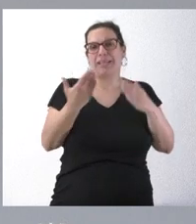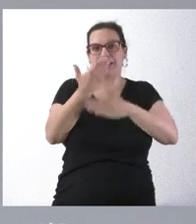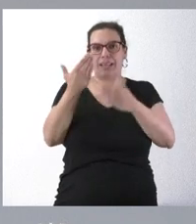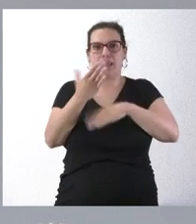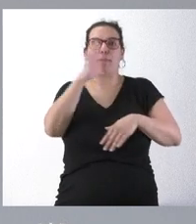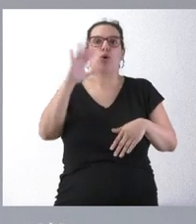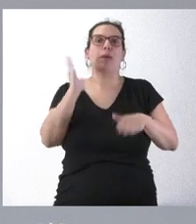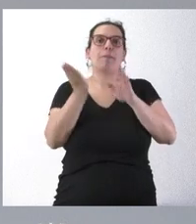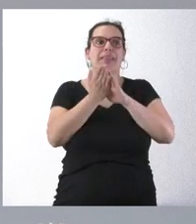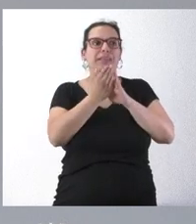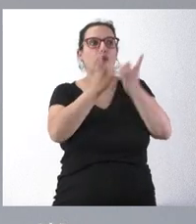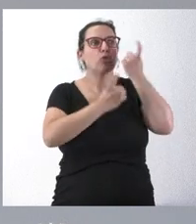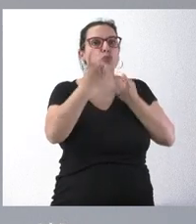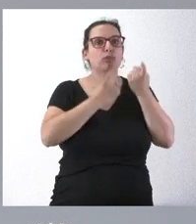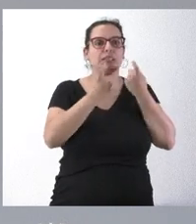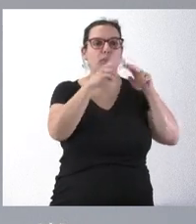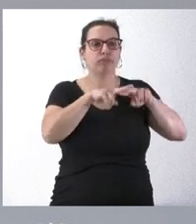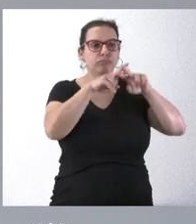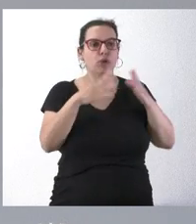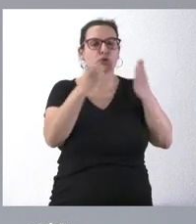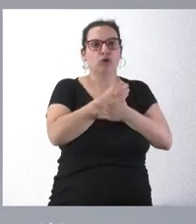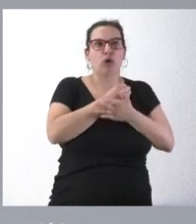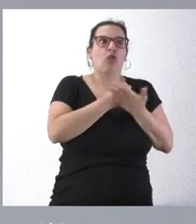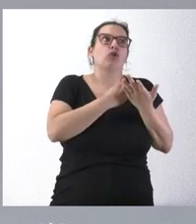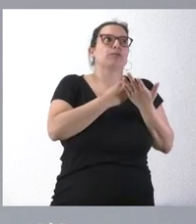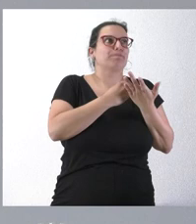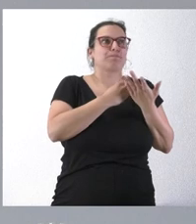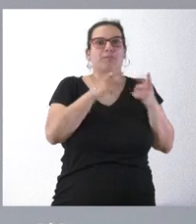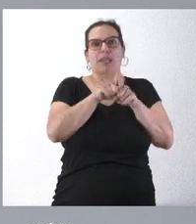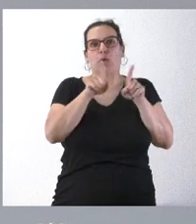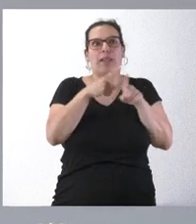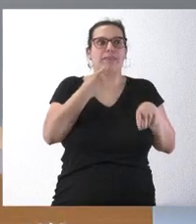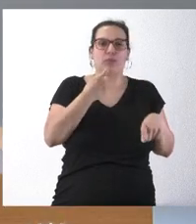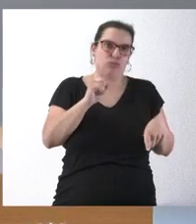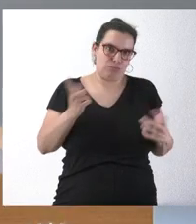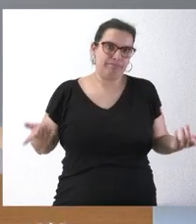expedientes que van al consultivo, lógicamente, tienen la misma trascendencia y dificultad.